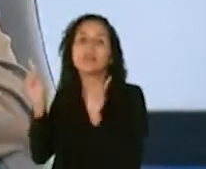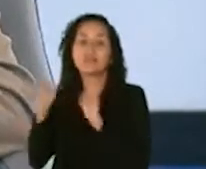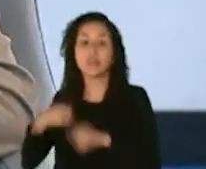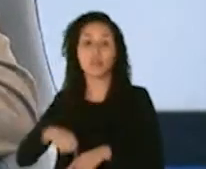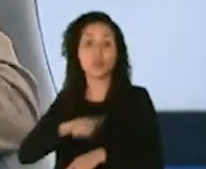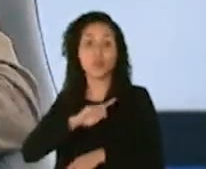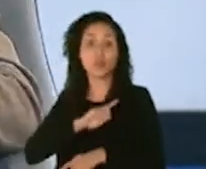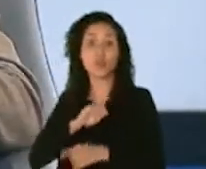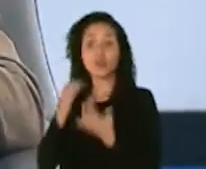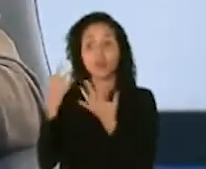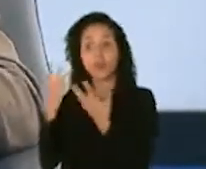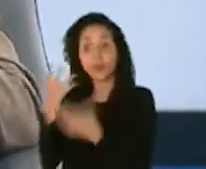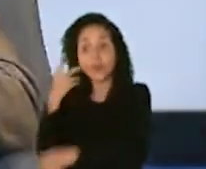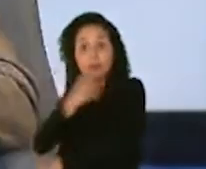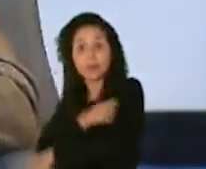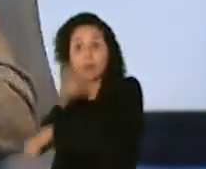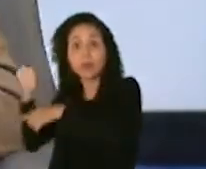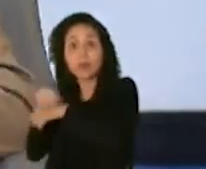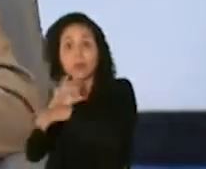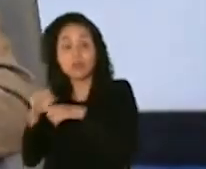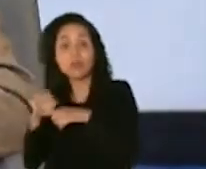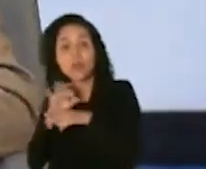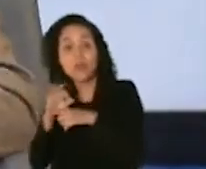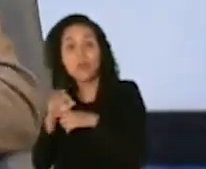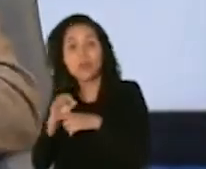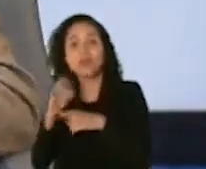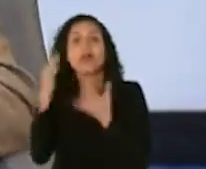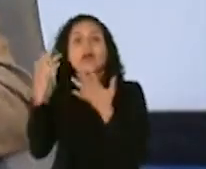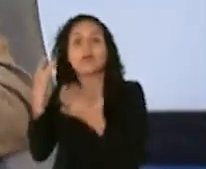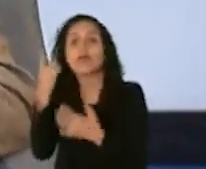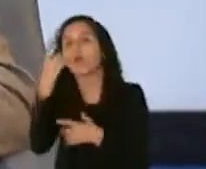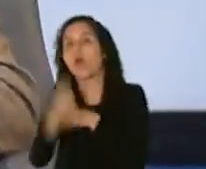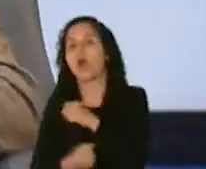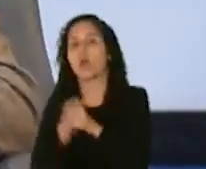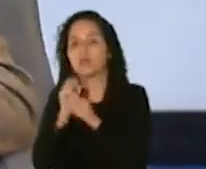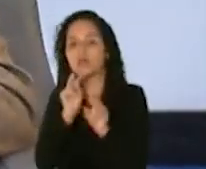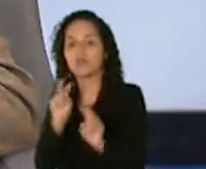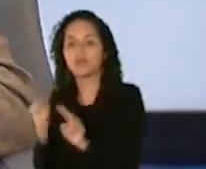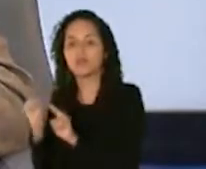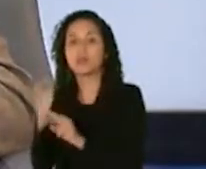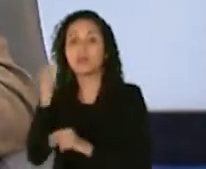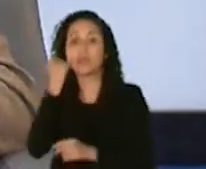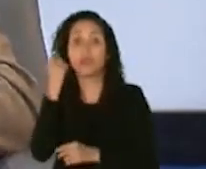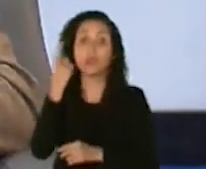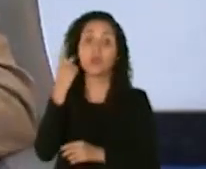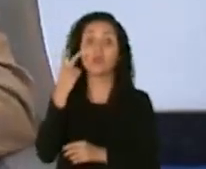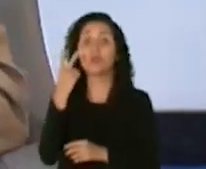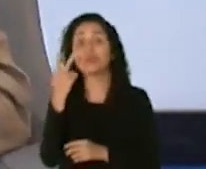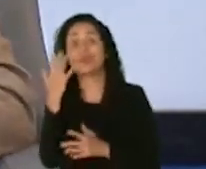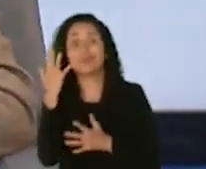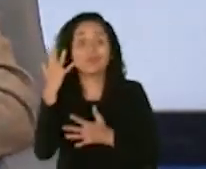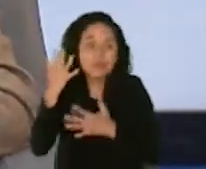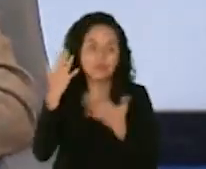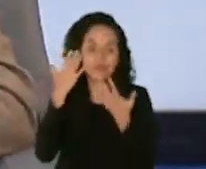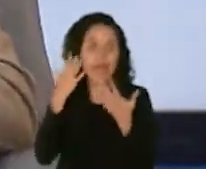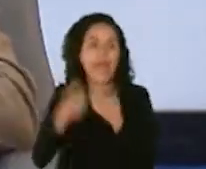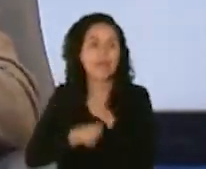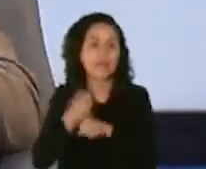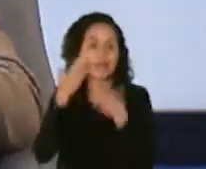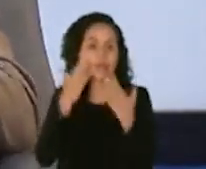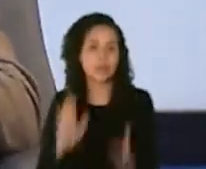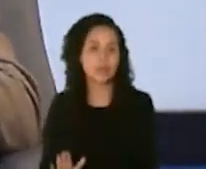que la vacuna sea efectiva por lo menos un año si va a ser más de un año si van a ser dos, tres, cinco años eso no lo sabemos